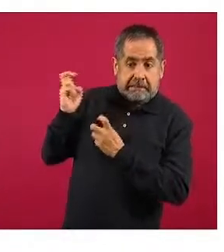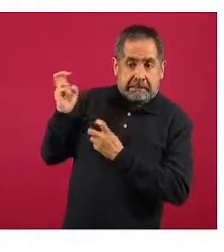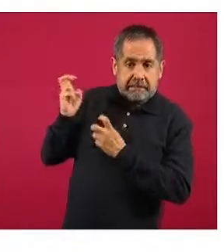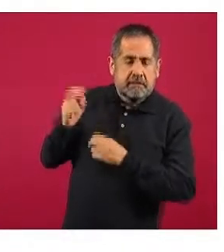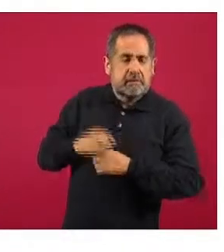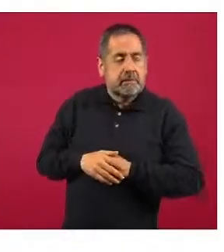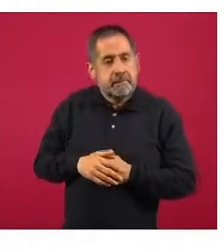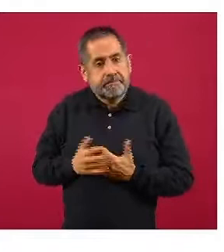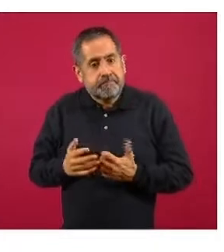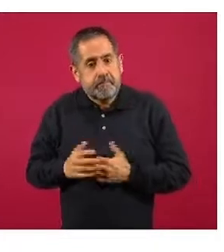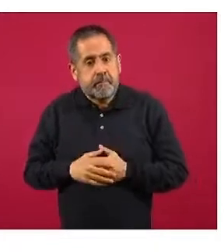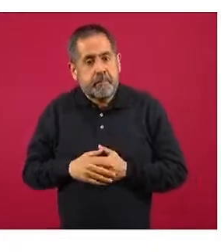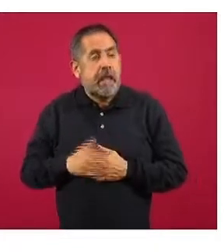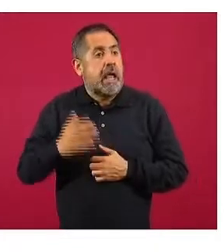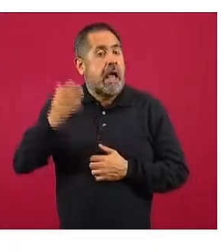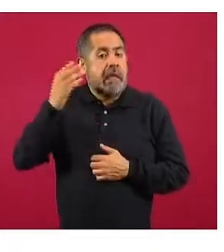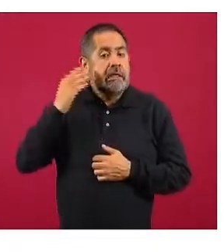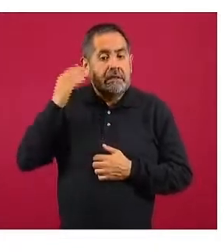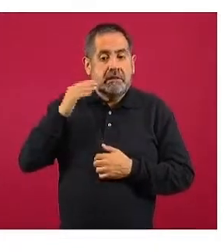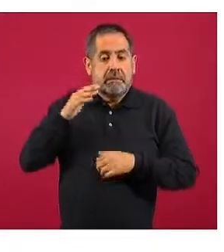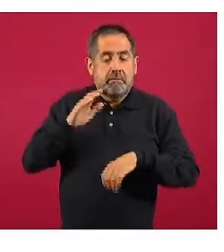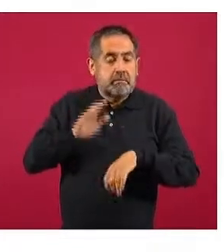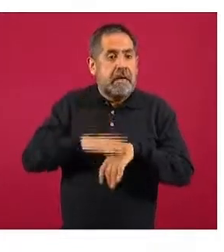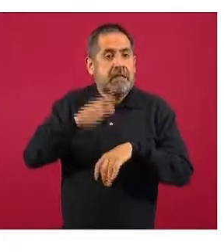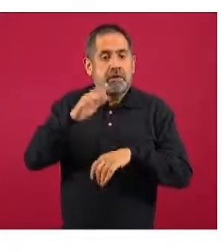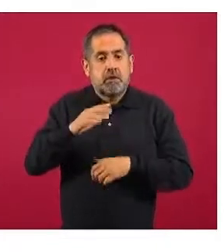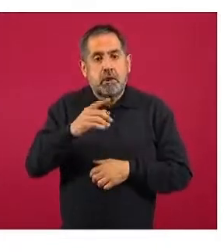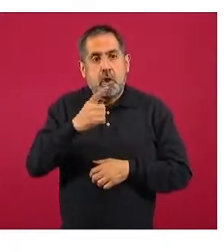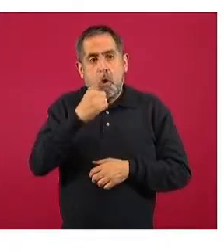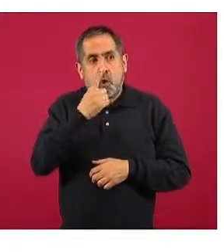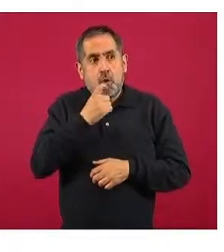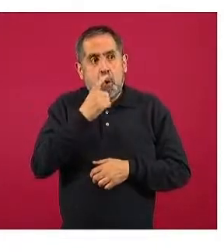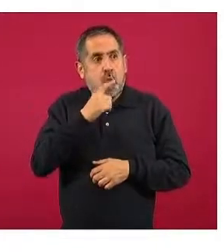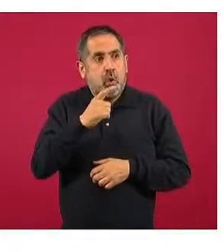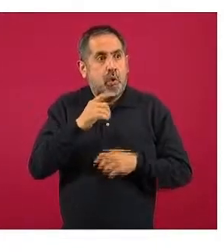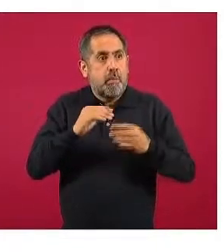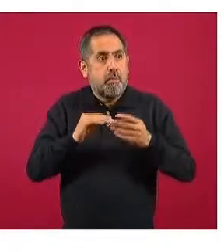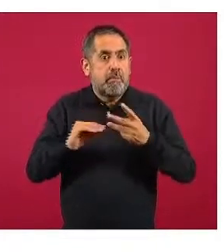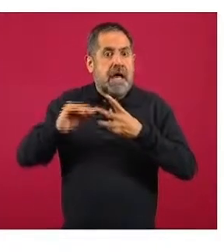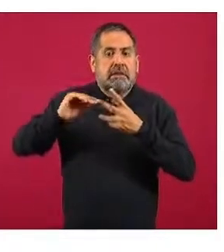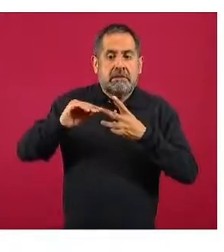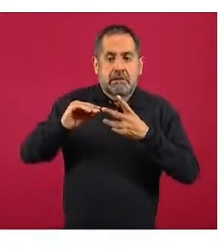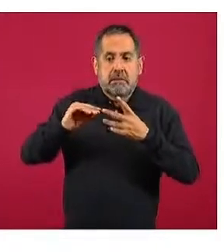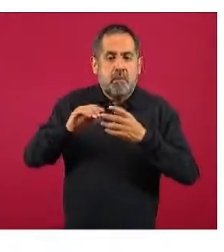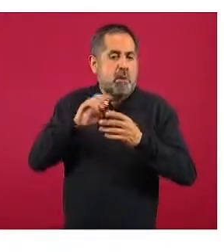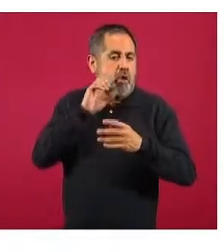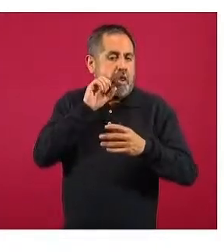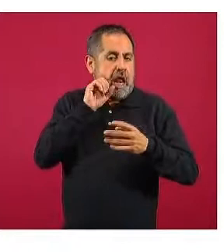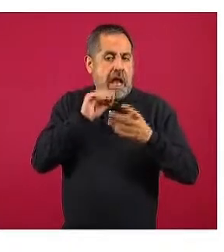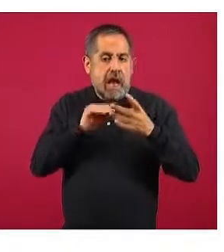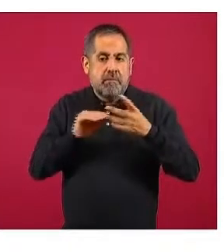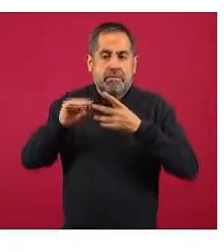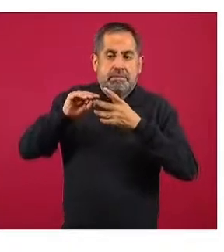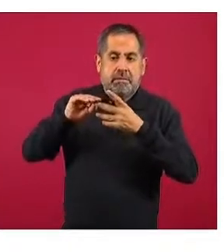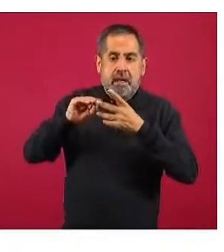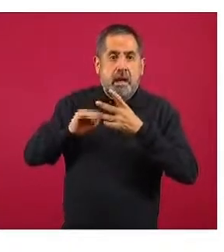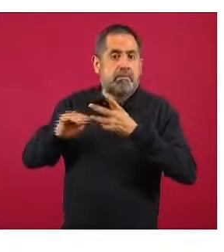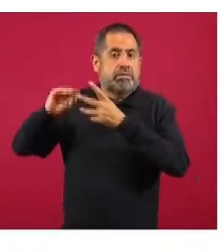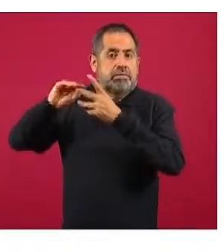entidades federativas habían alcanzado un nivel de riesgo superior al que tenían, en este caso el naranja, que es el alto.